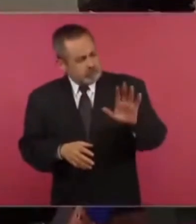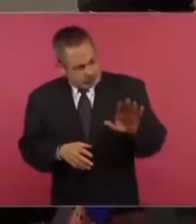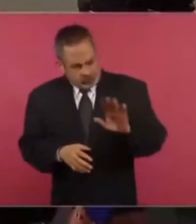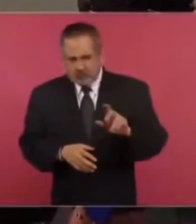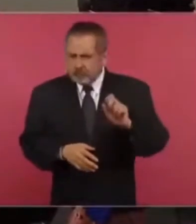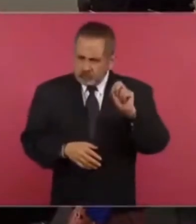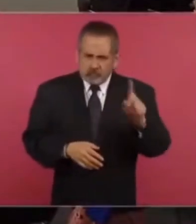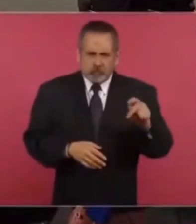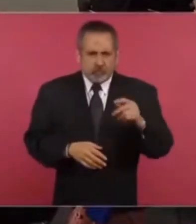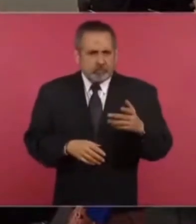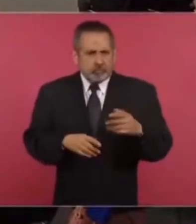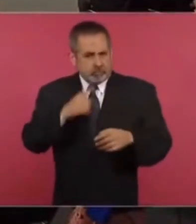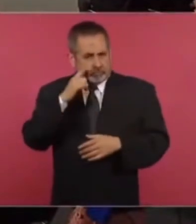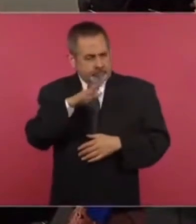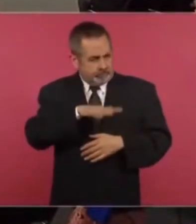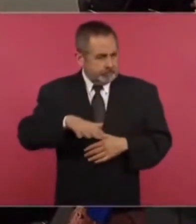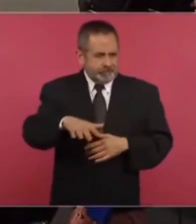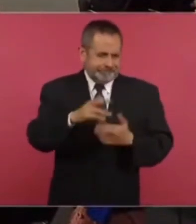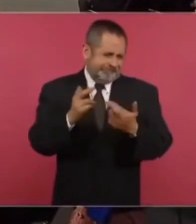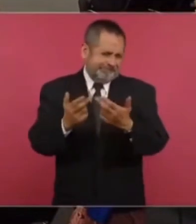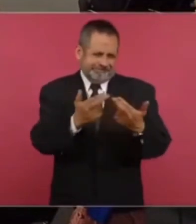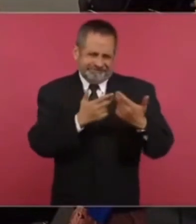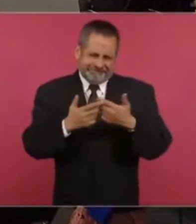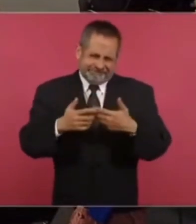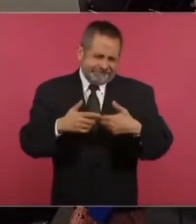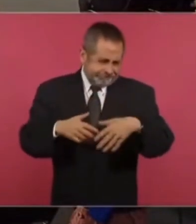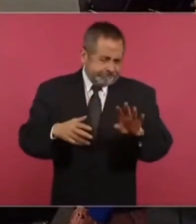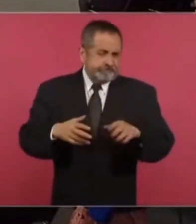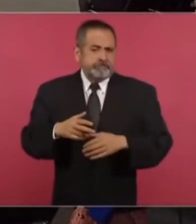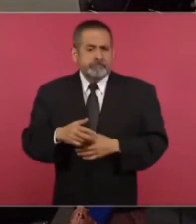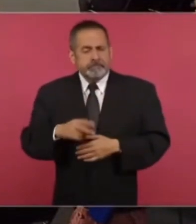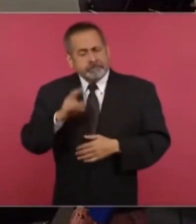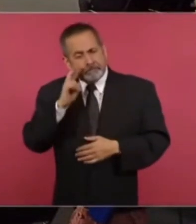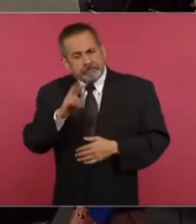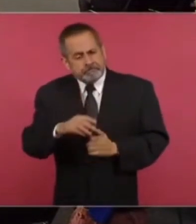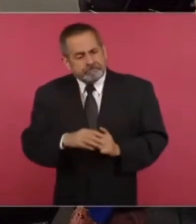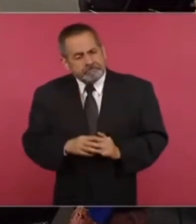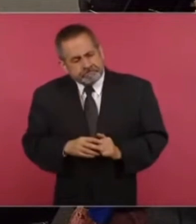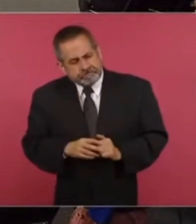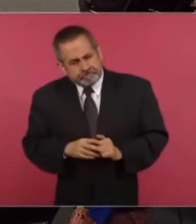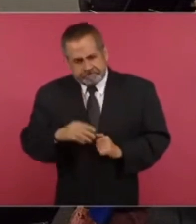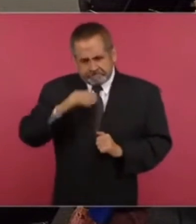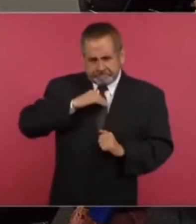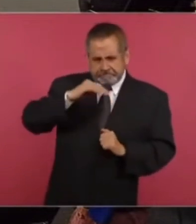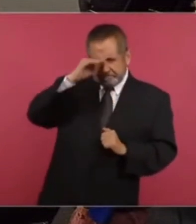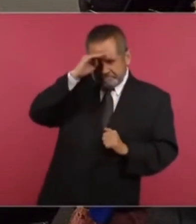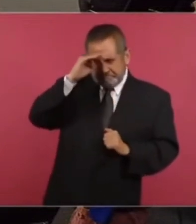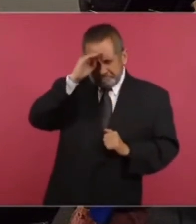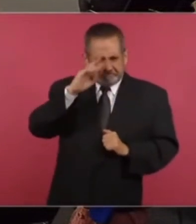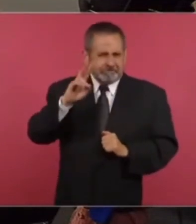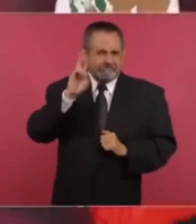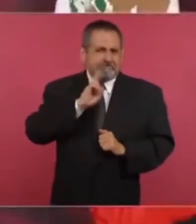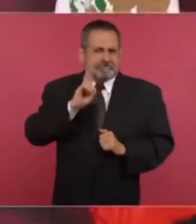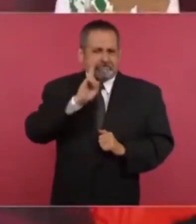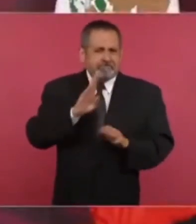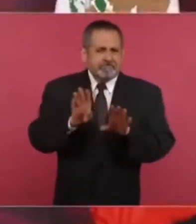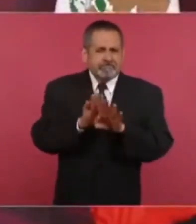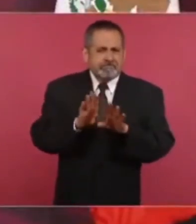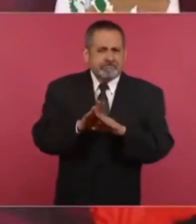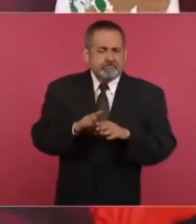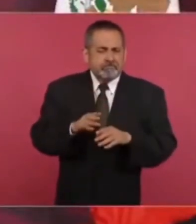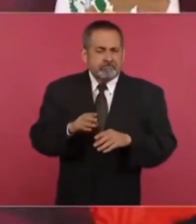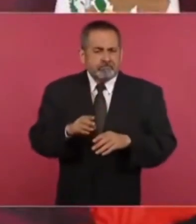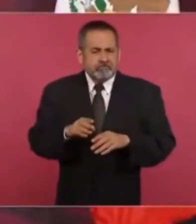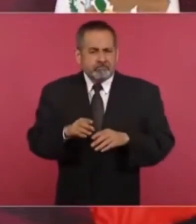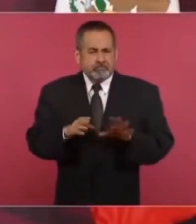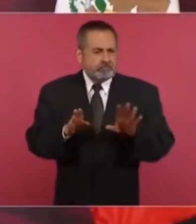ver esta parte impactada vemos cómo se ponen este a